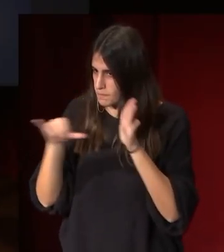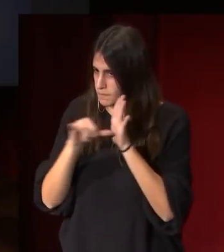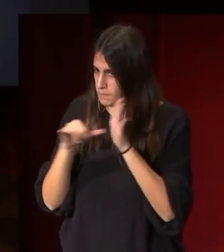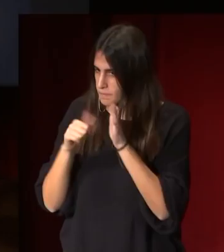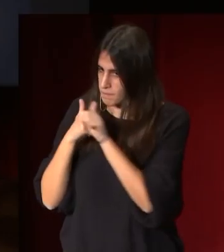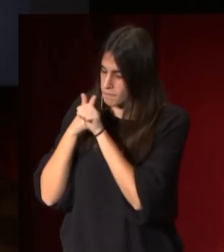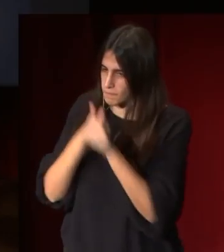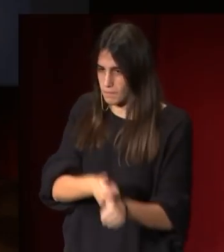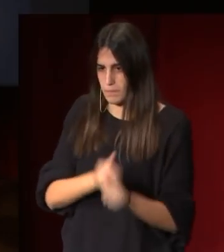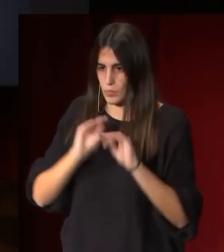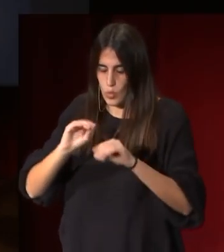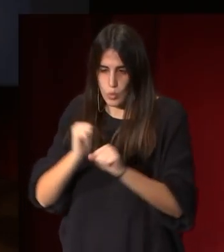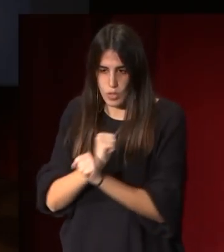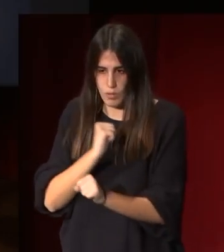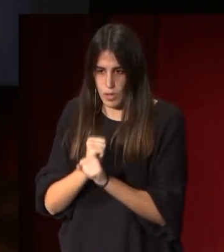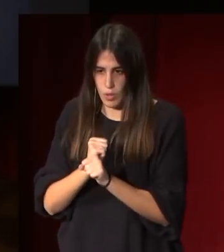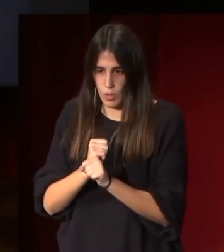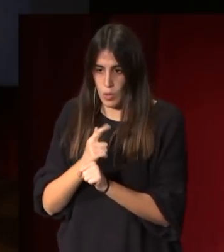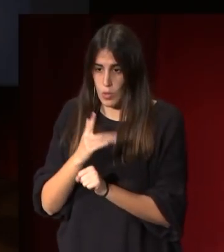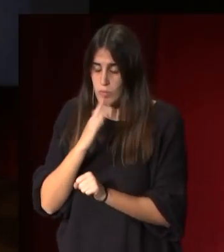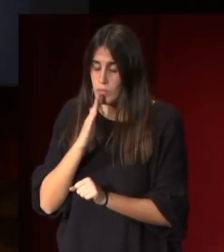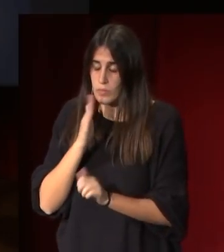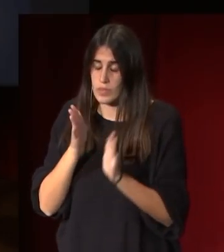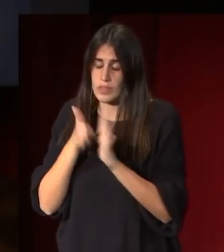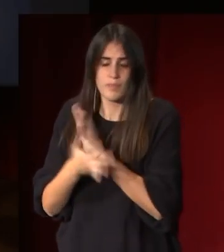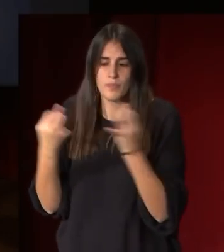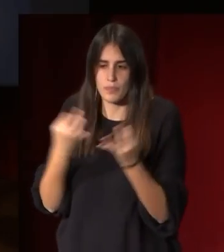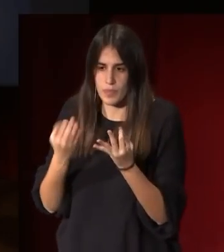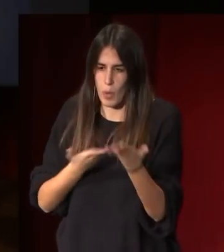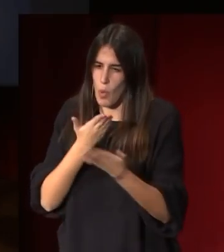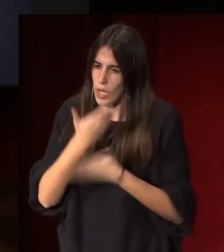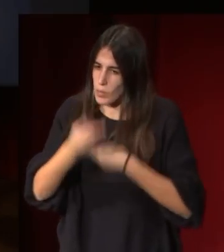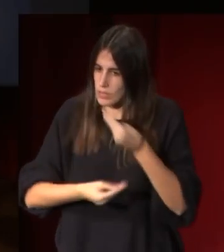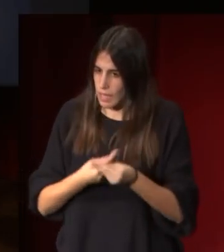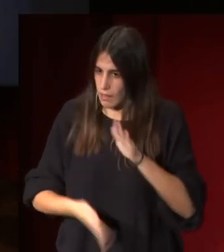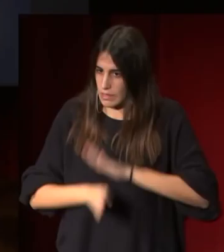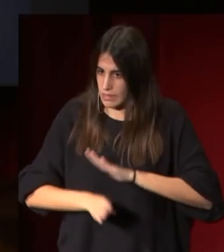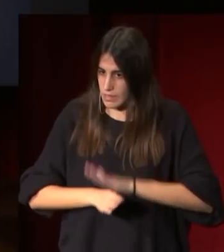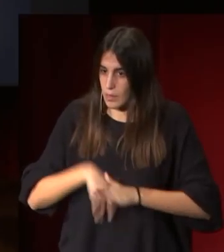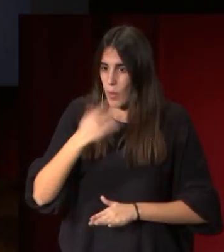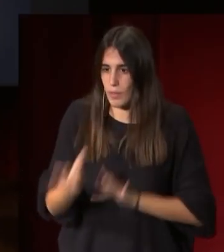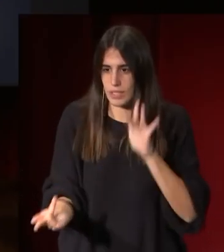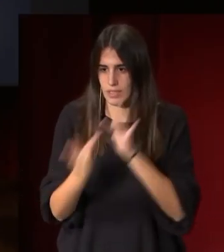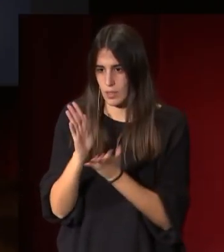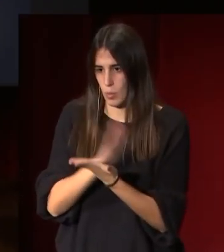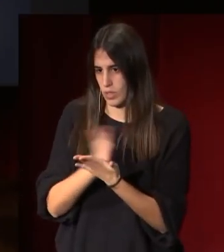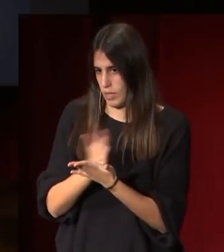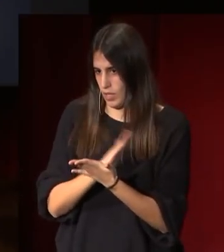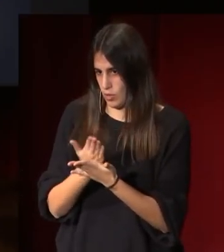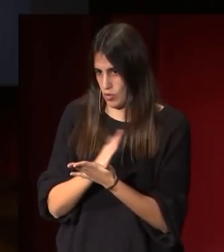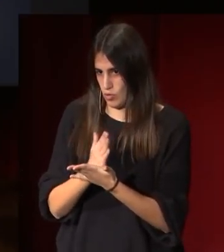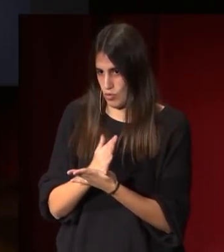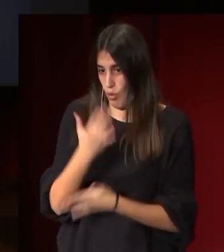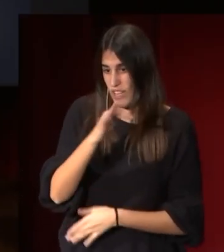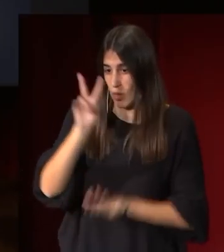y le van a seguir, no solamente haciendo encargos, sino haciendo como de intermediarios con Fernando VII para que